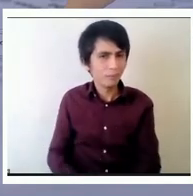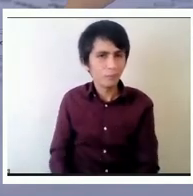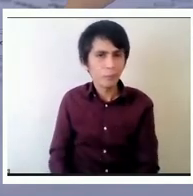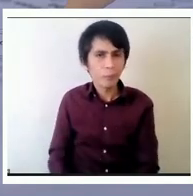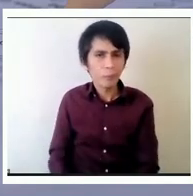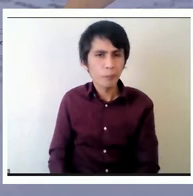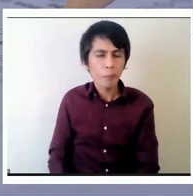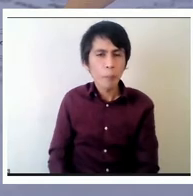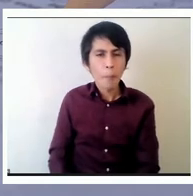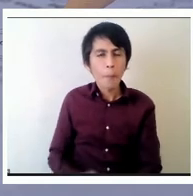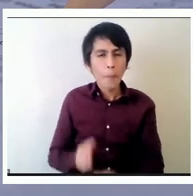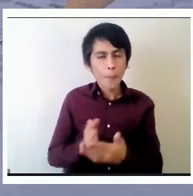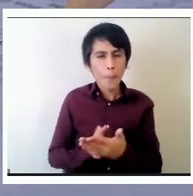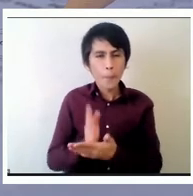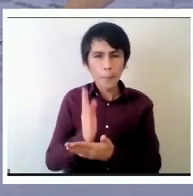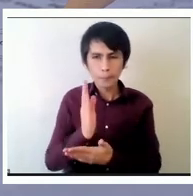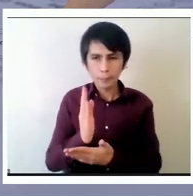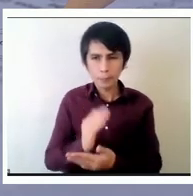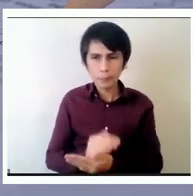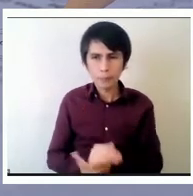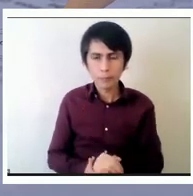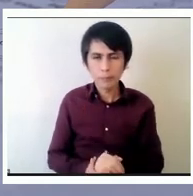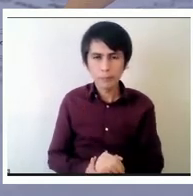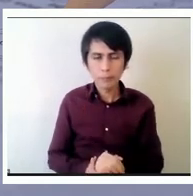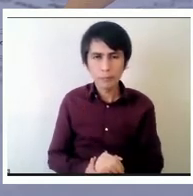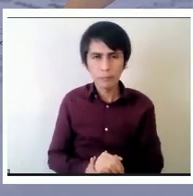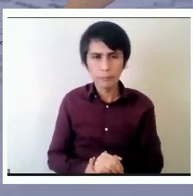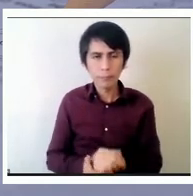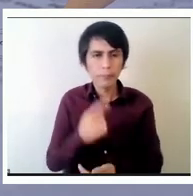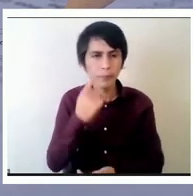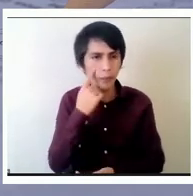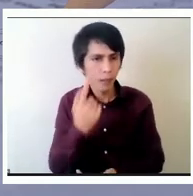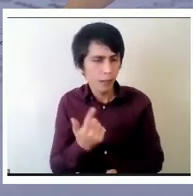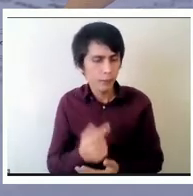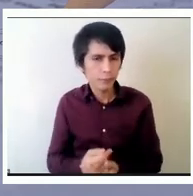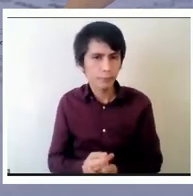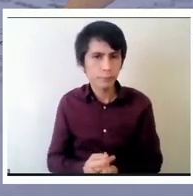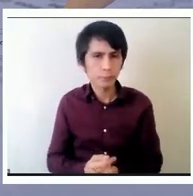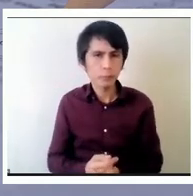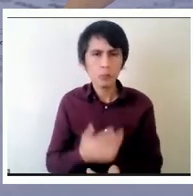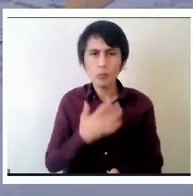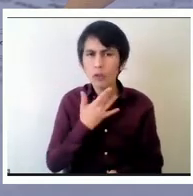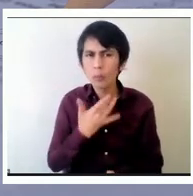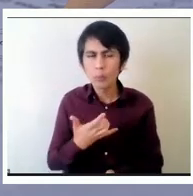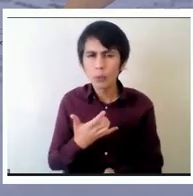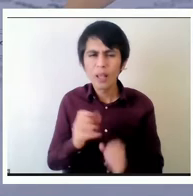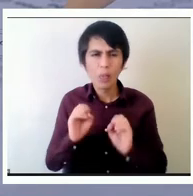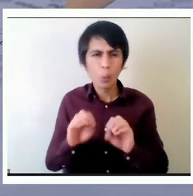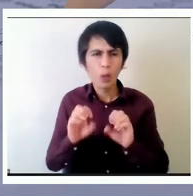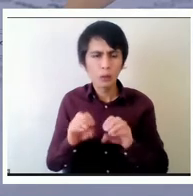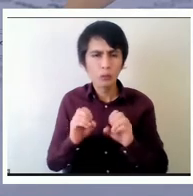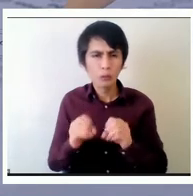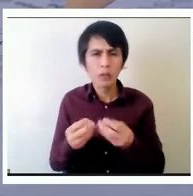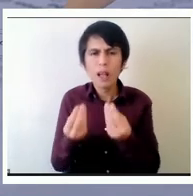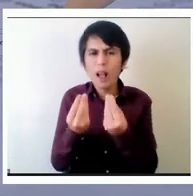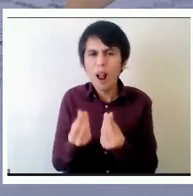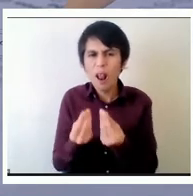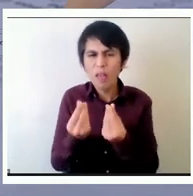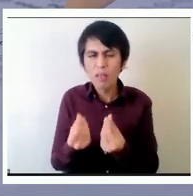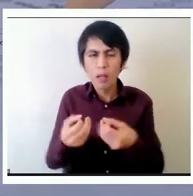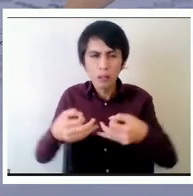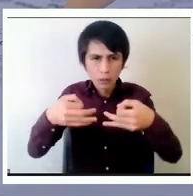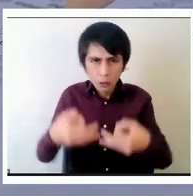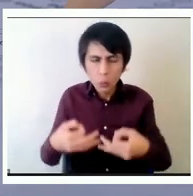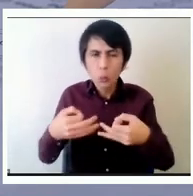comenzamos a ver por qué asegurar la calidad y por qué evaluar este es